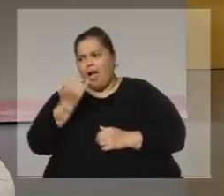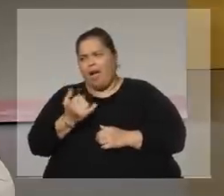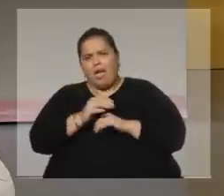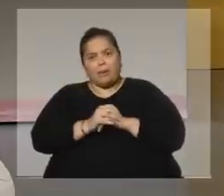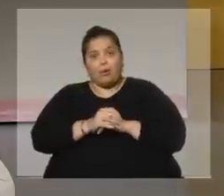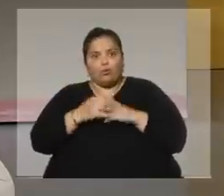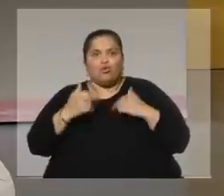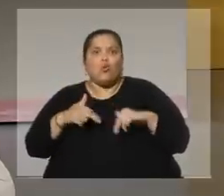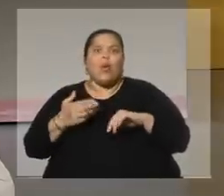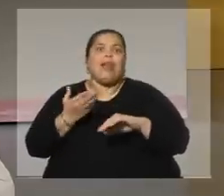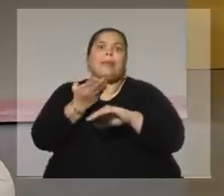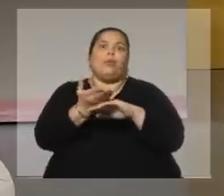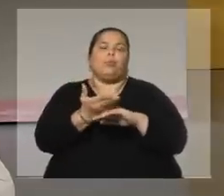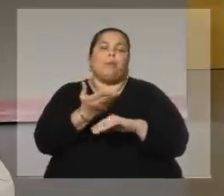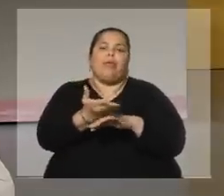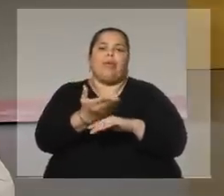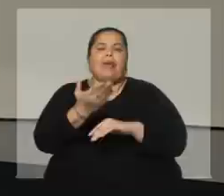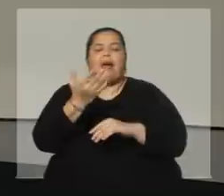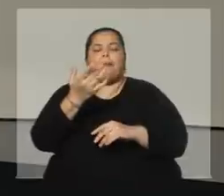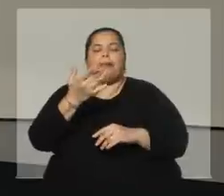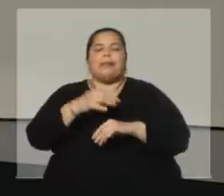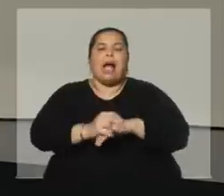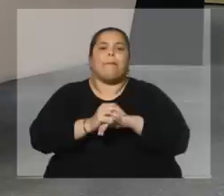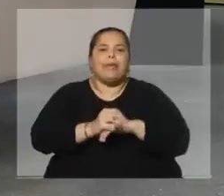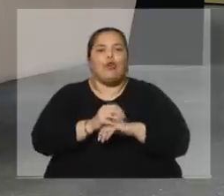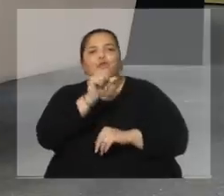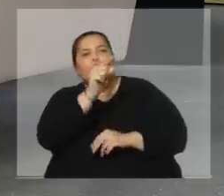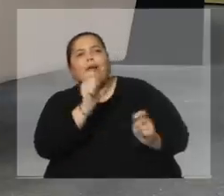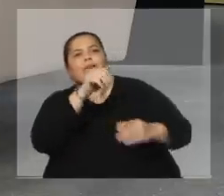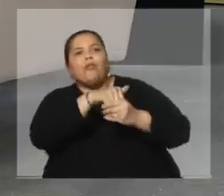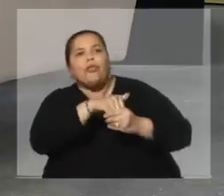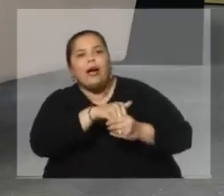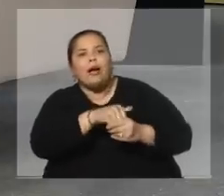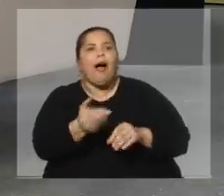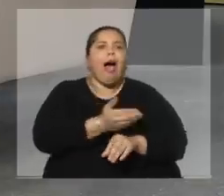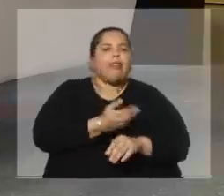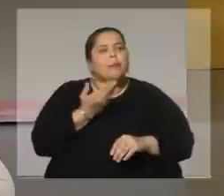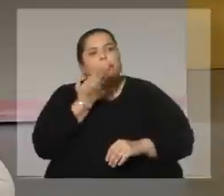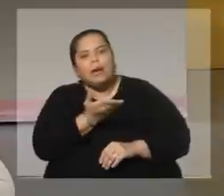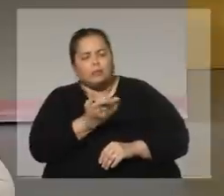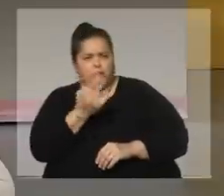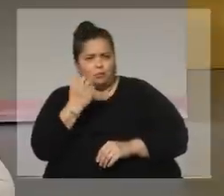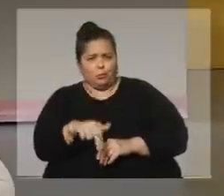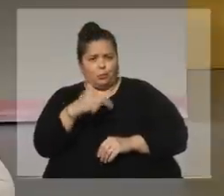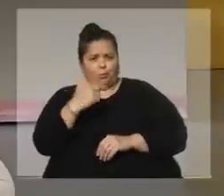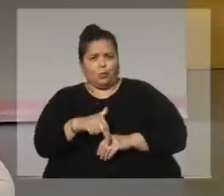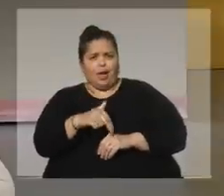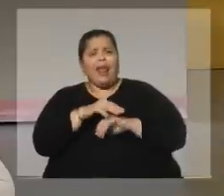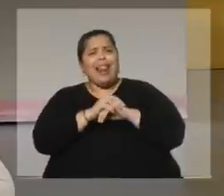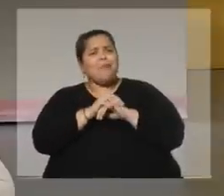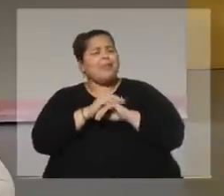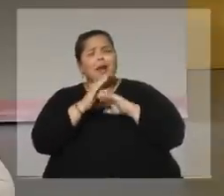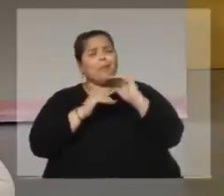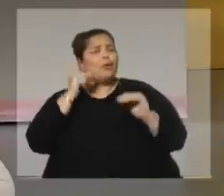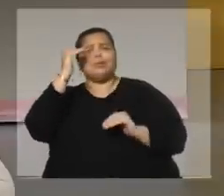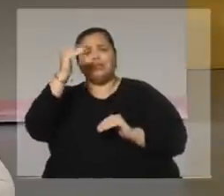le pedí la carnet. La cédula ni a quién votó. Ni a quién votó. Y entonces la amistad está por encima de ese